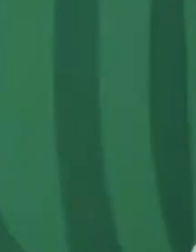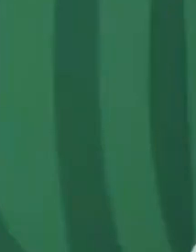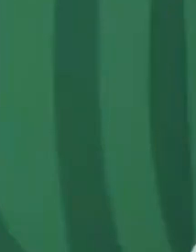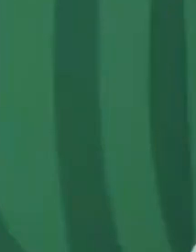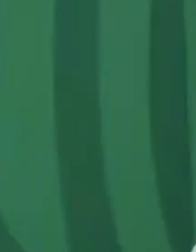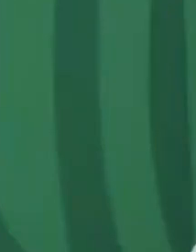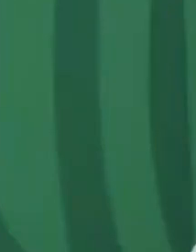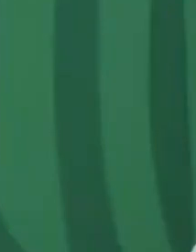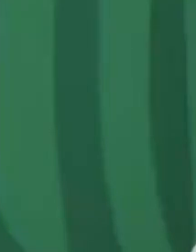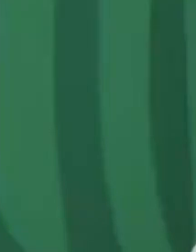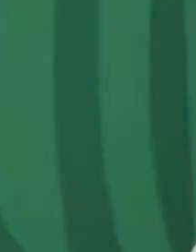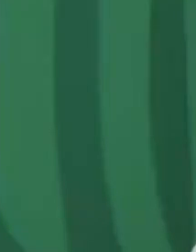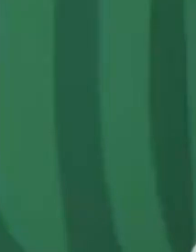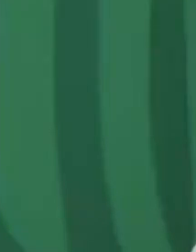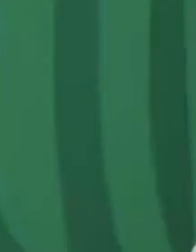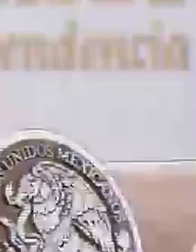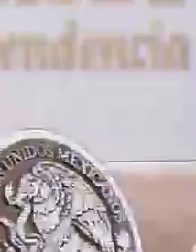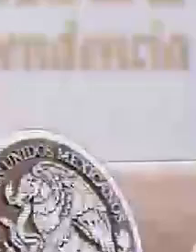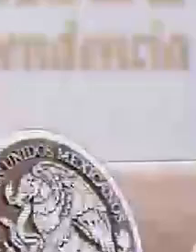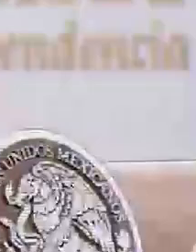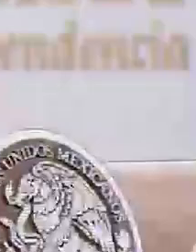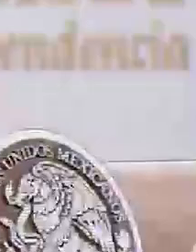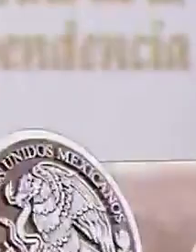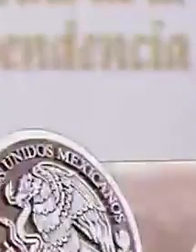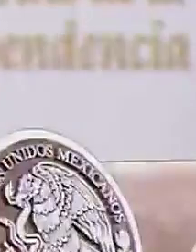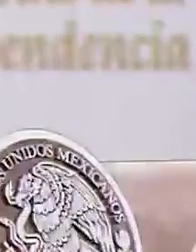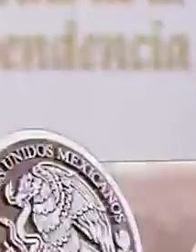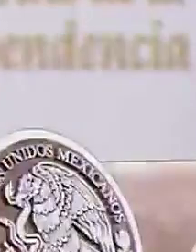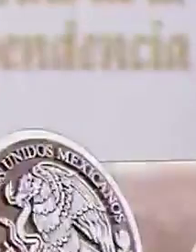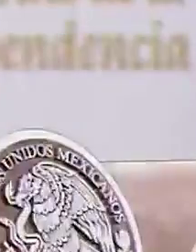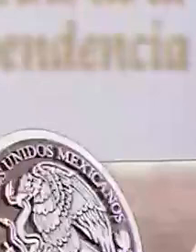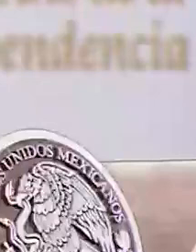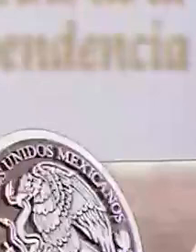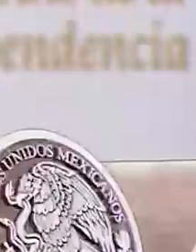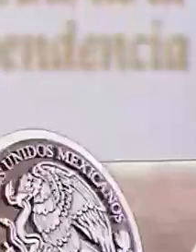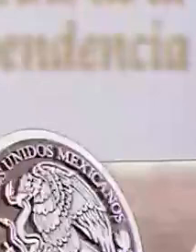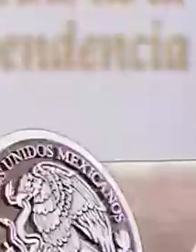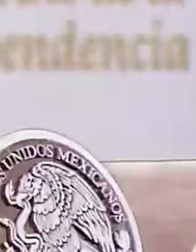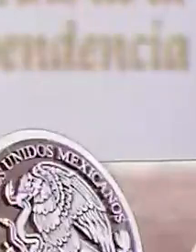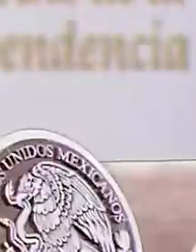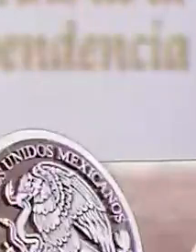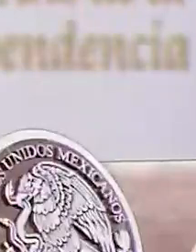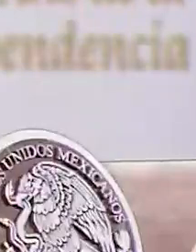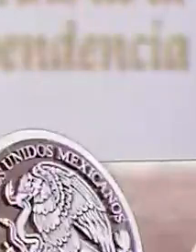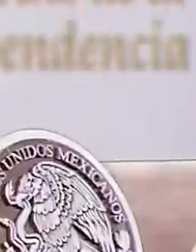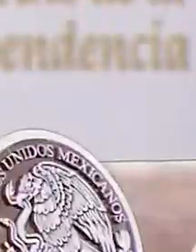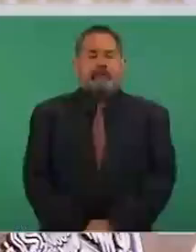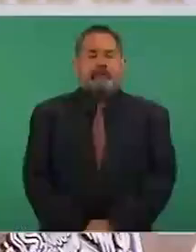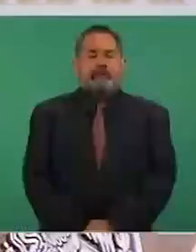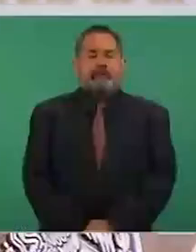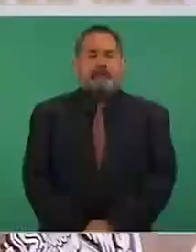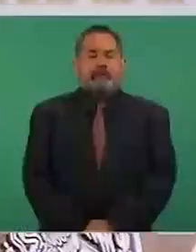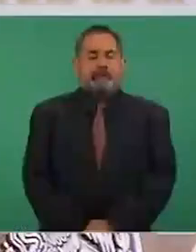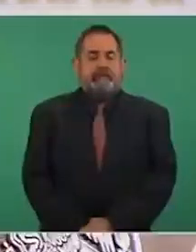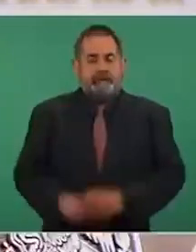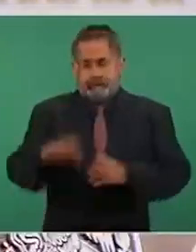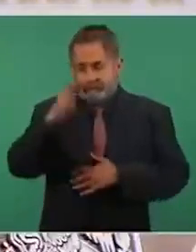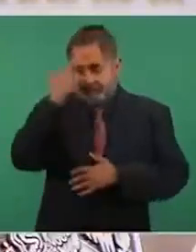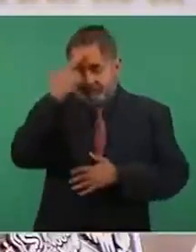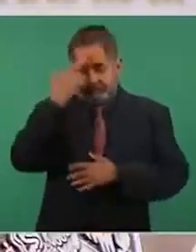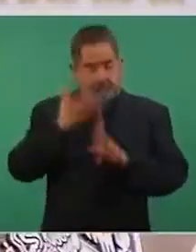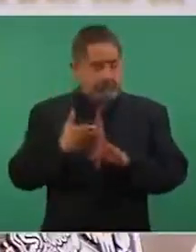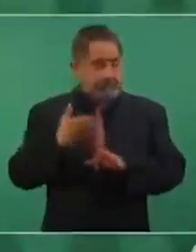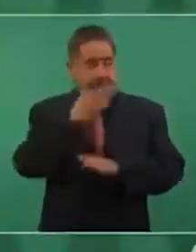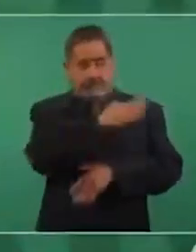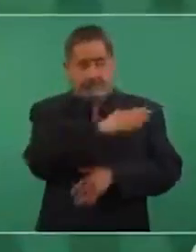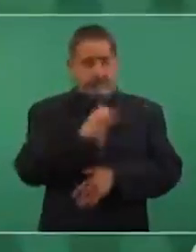procesos de modernización en las anteriores administraciones,